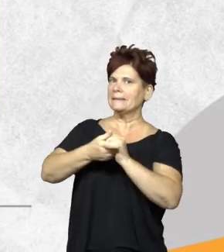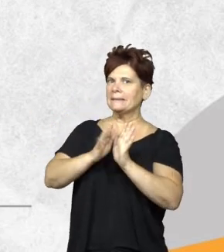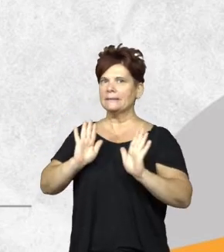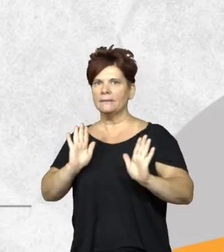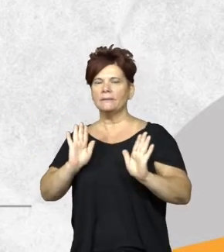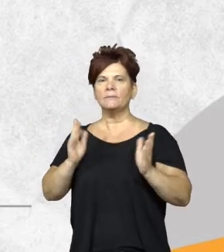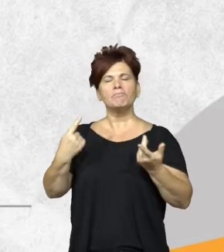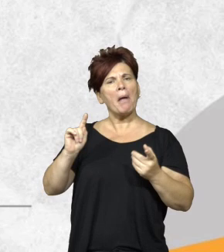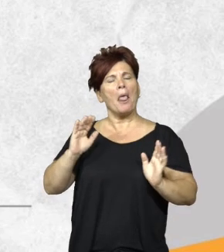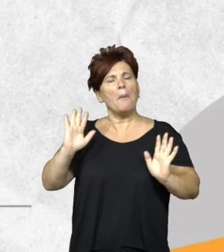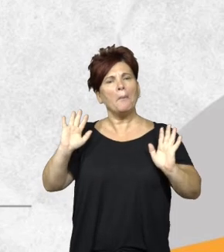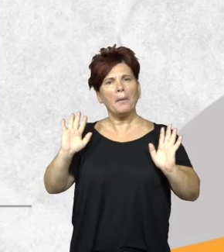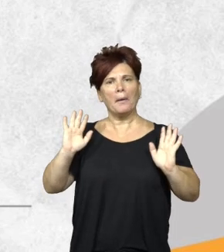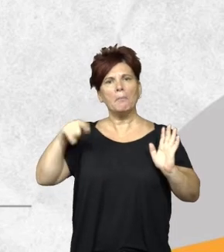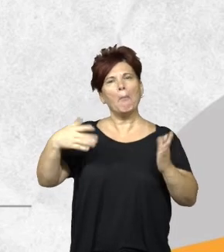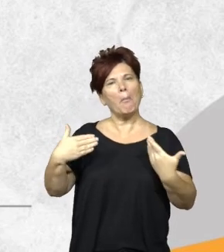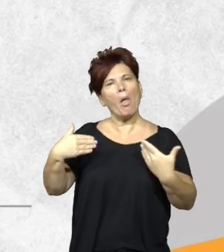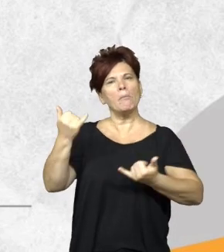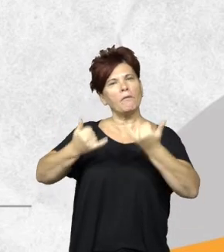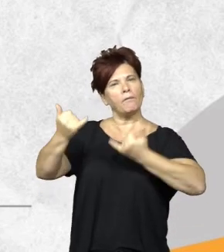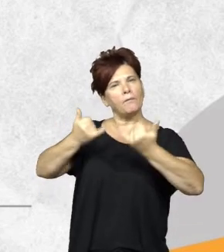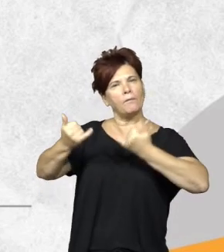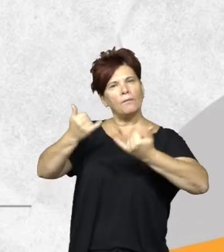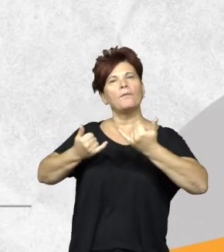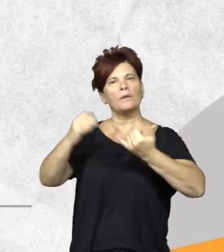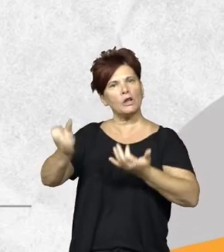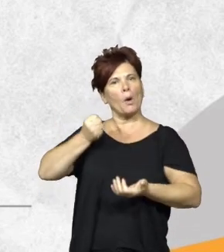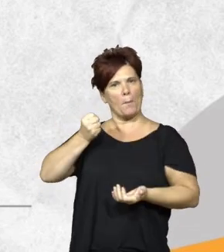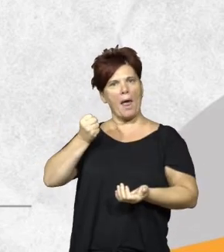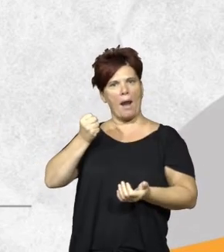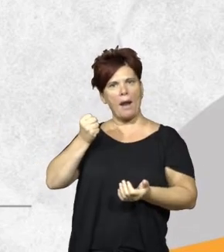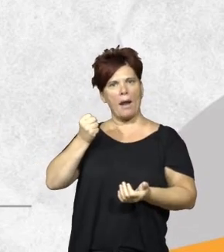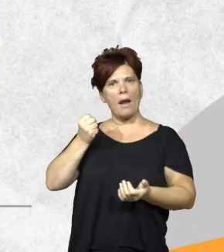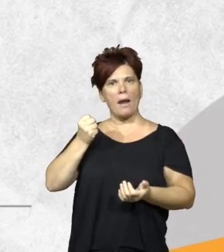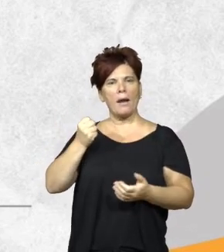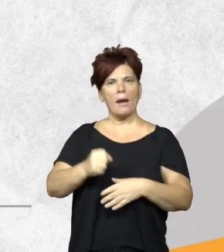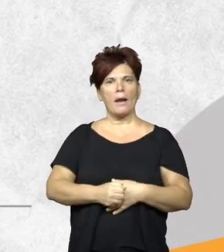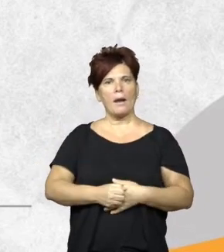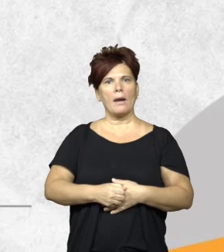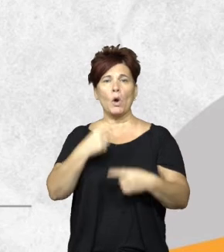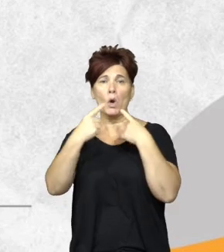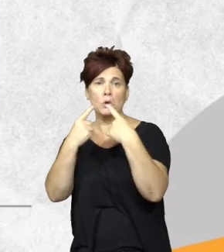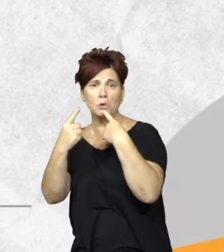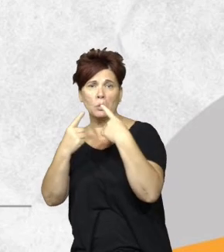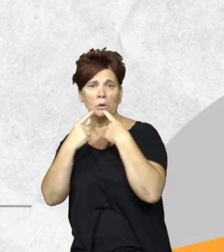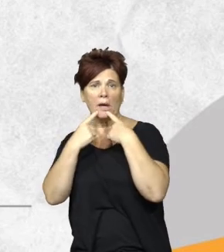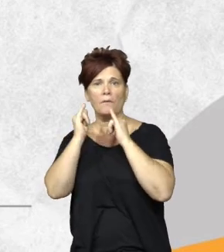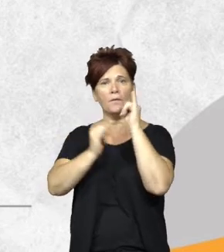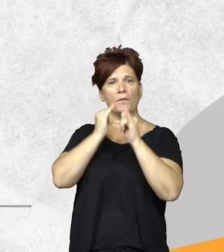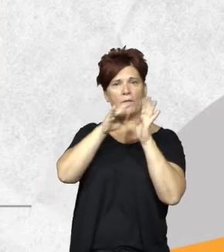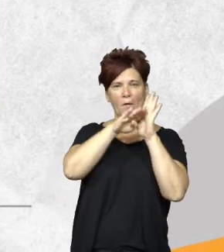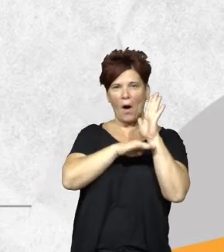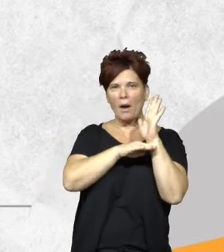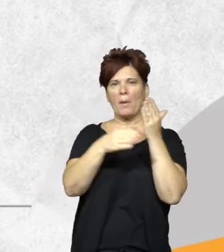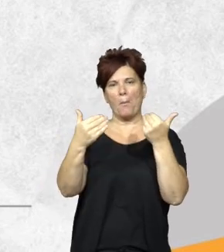pero bueno podemos sacar todo este tipo de información y es lo que pueden consultar en el informe que les mencioné